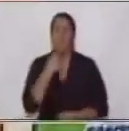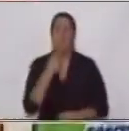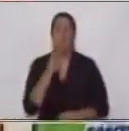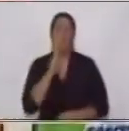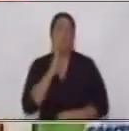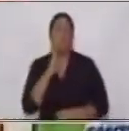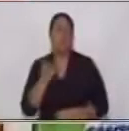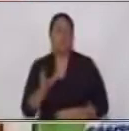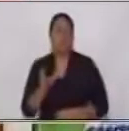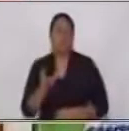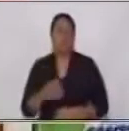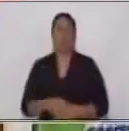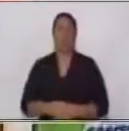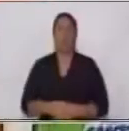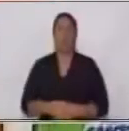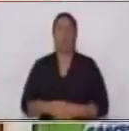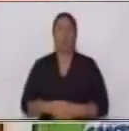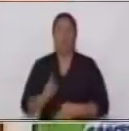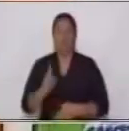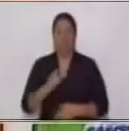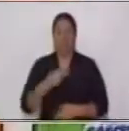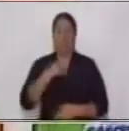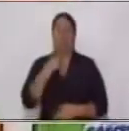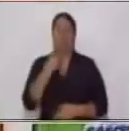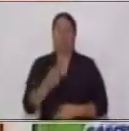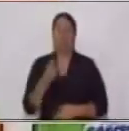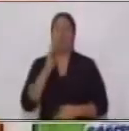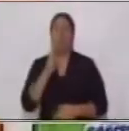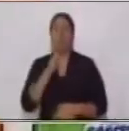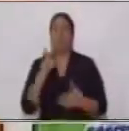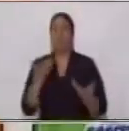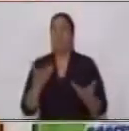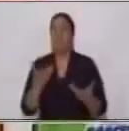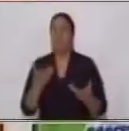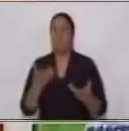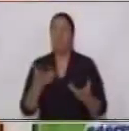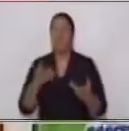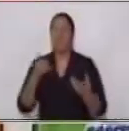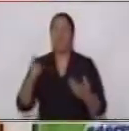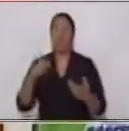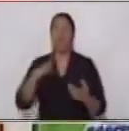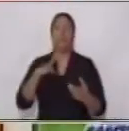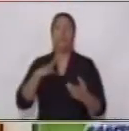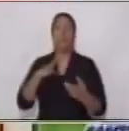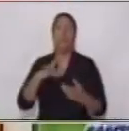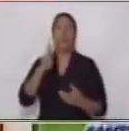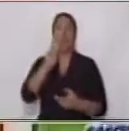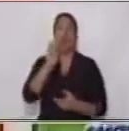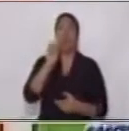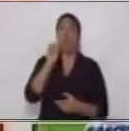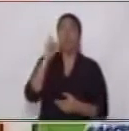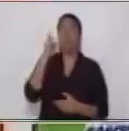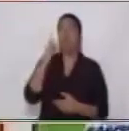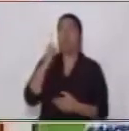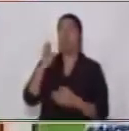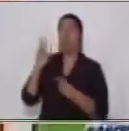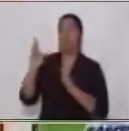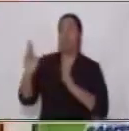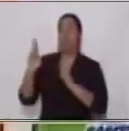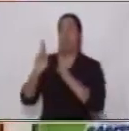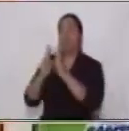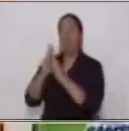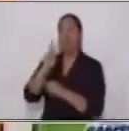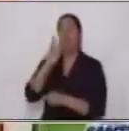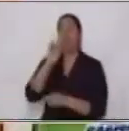La definición es que se llama voz a la forma del verbo que muestra relación entre el núcleo del sujeto y el